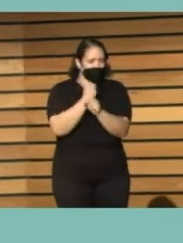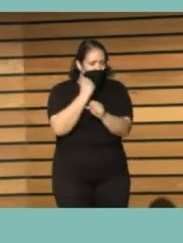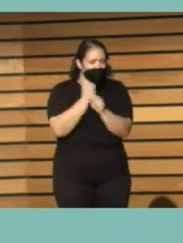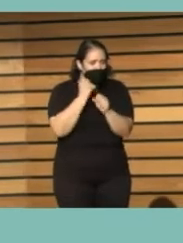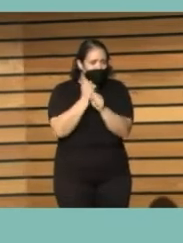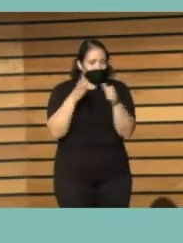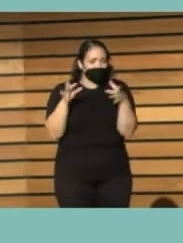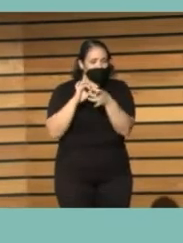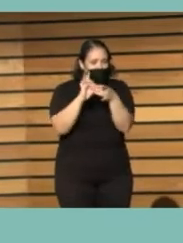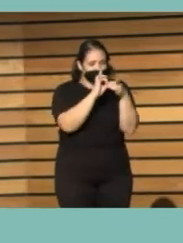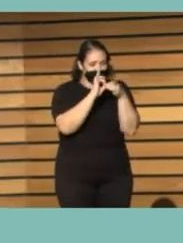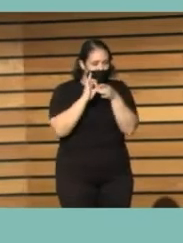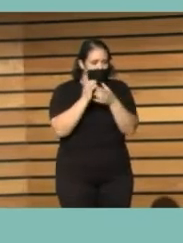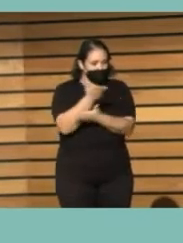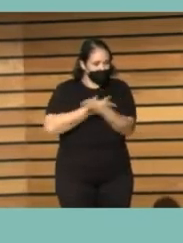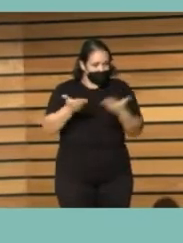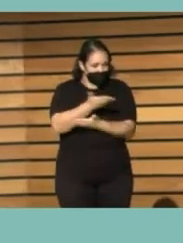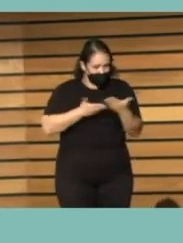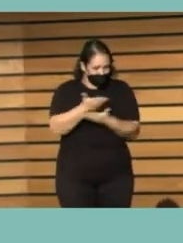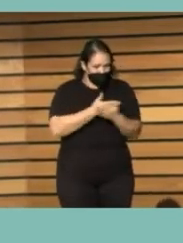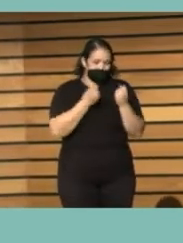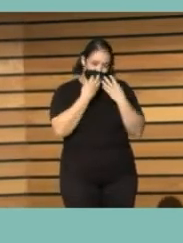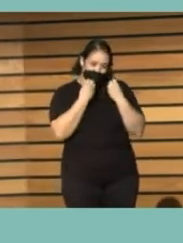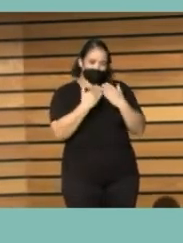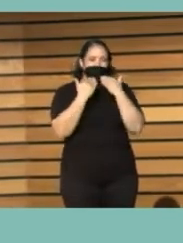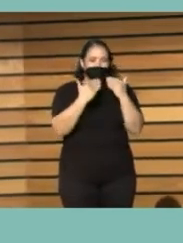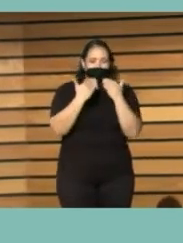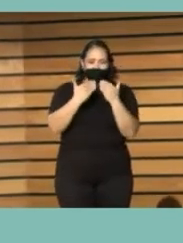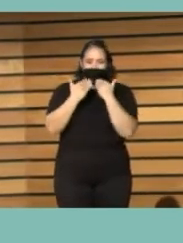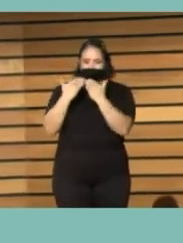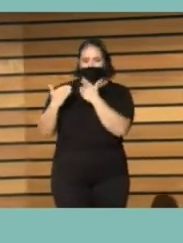juntas y que también nos lo pasamos bien, ¿no? Venga, gracias.